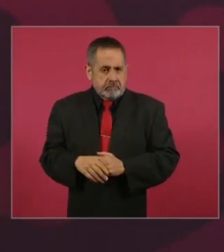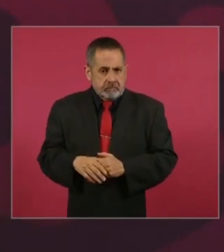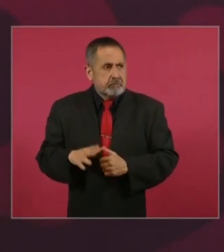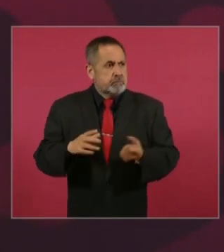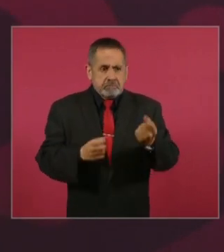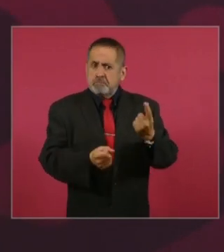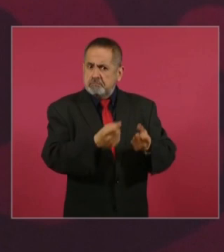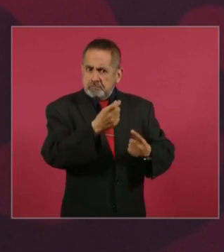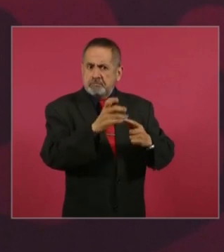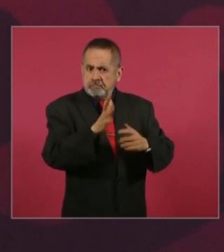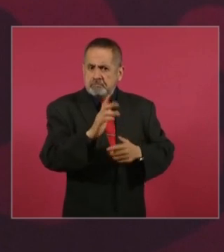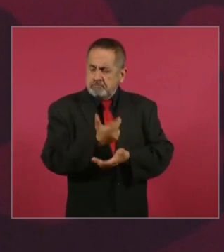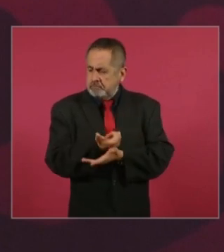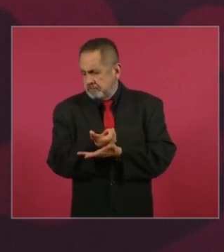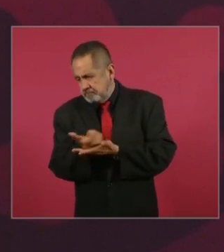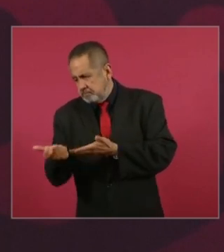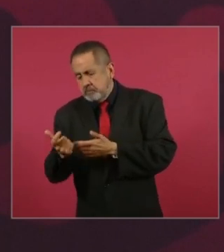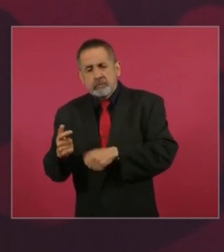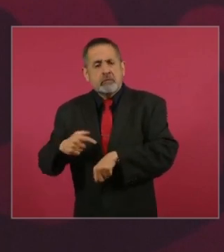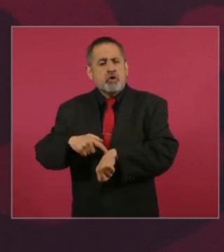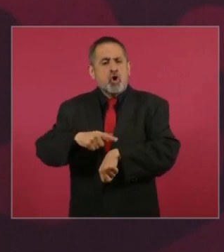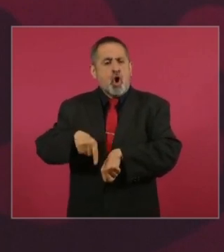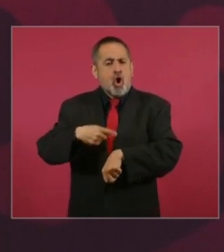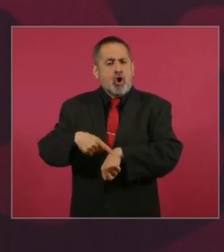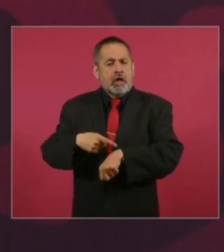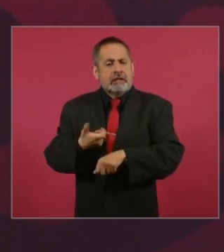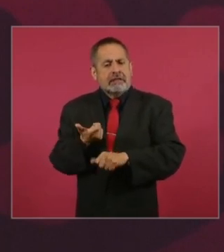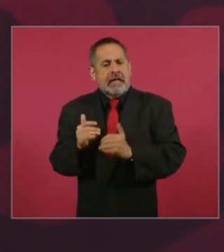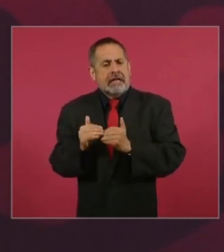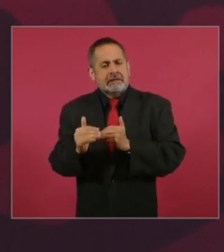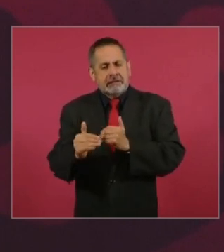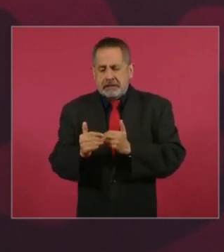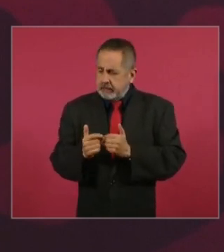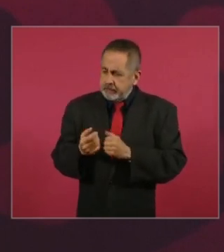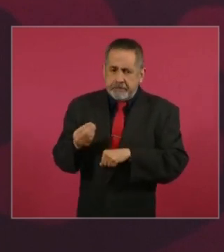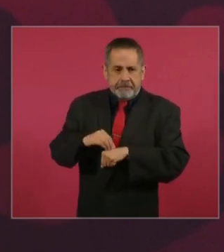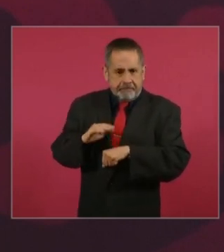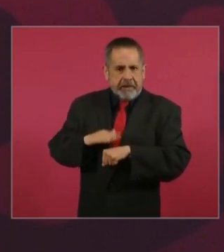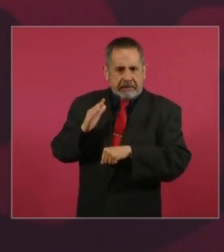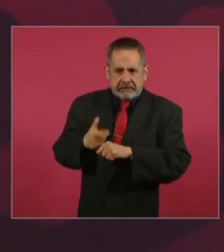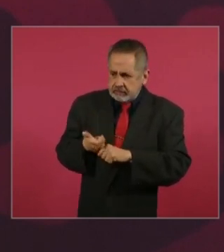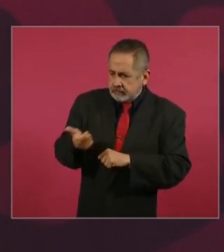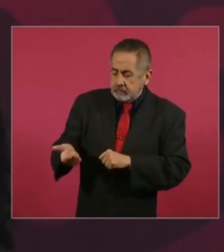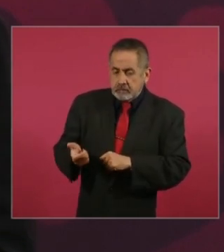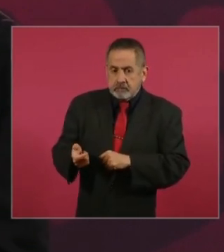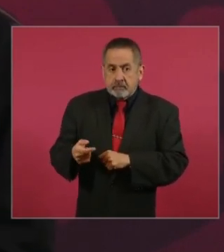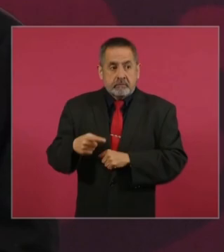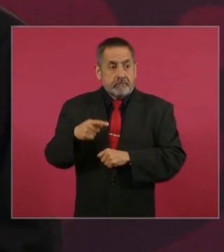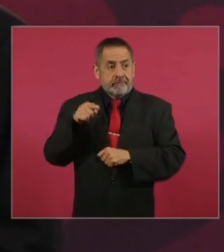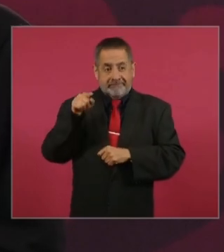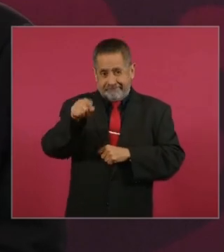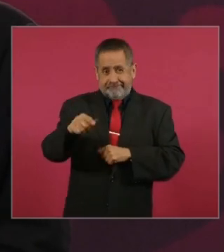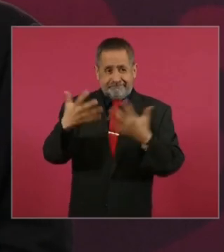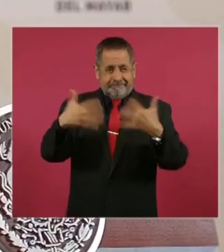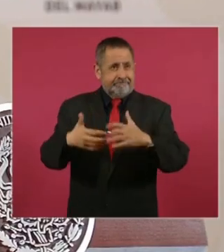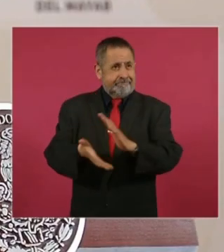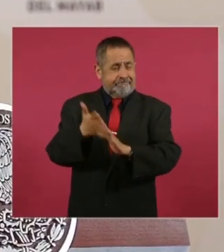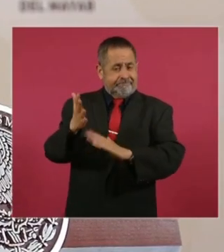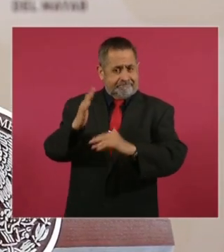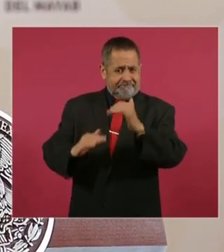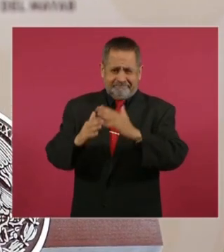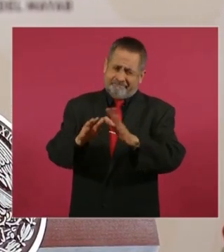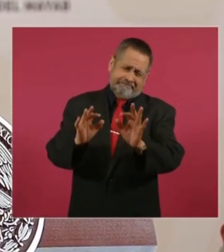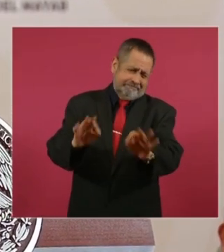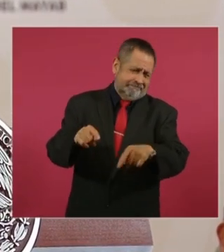sucediendo en la industria de la construcción? México